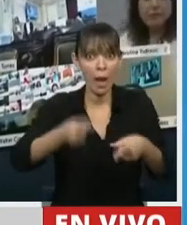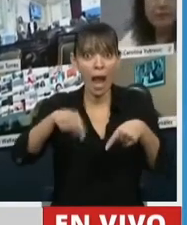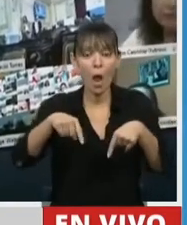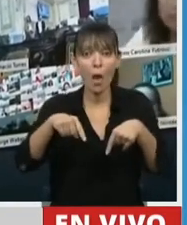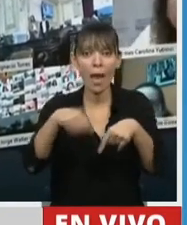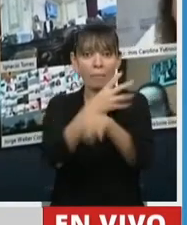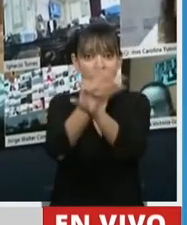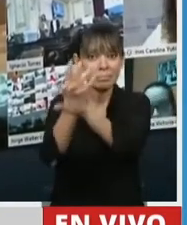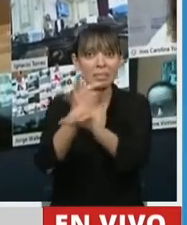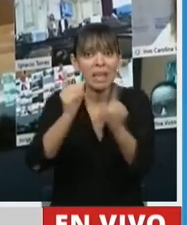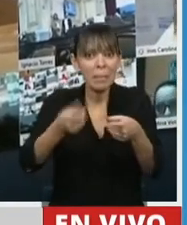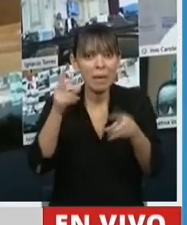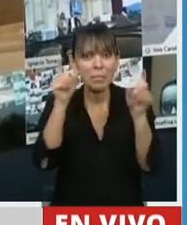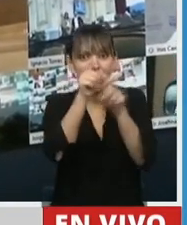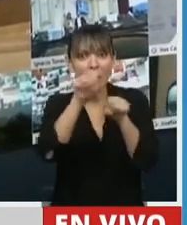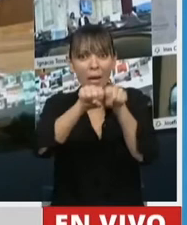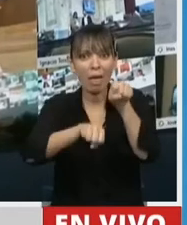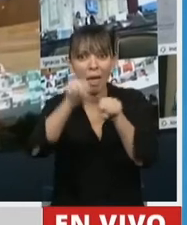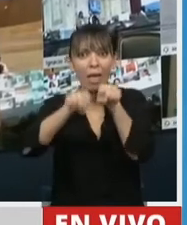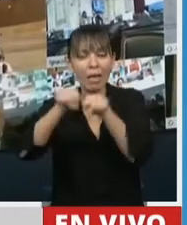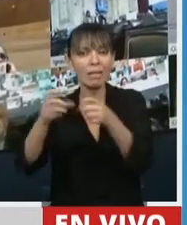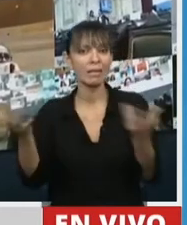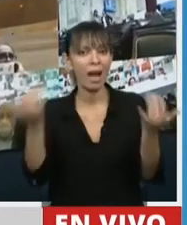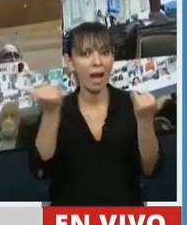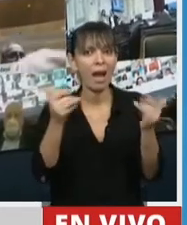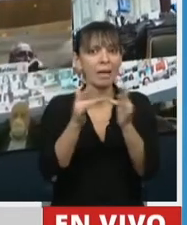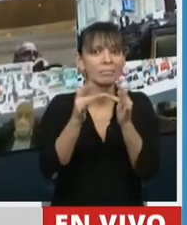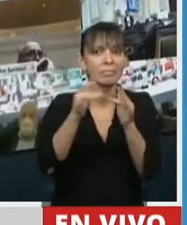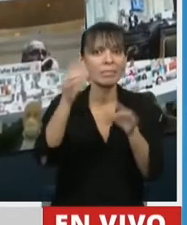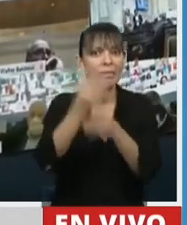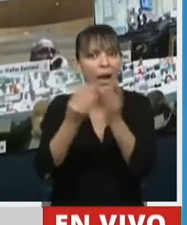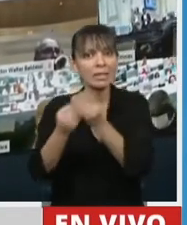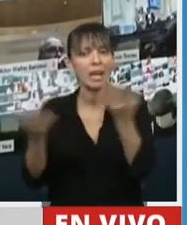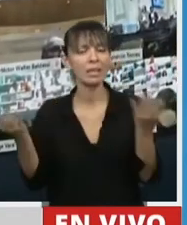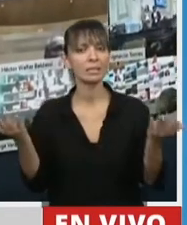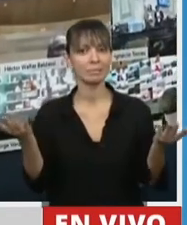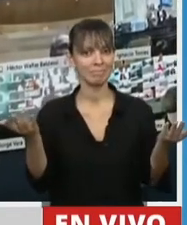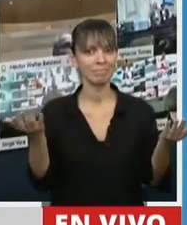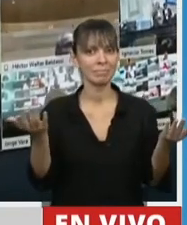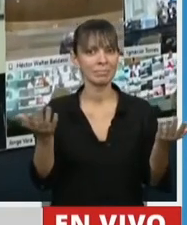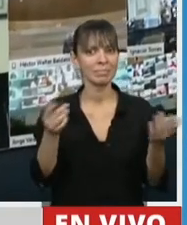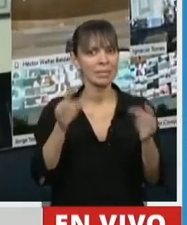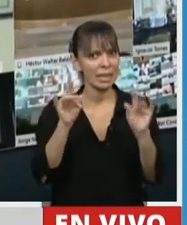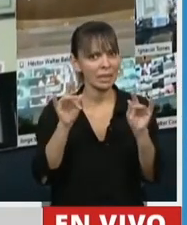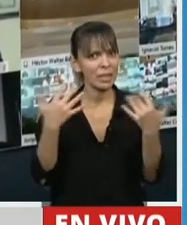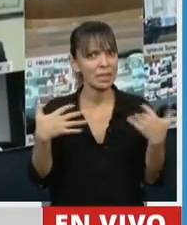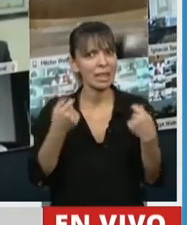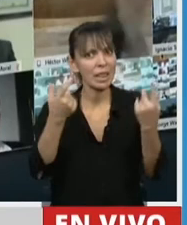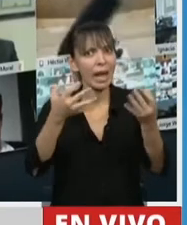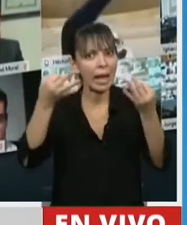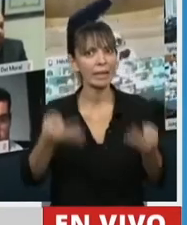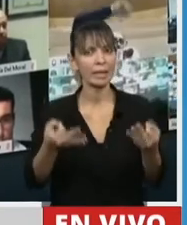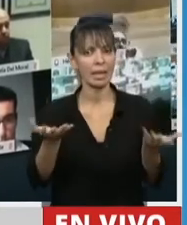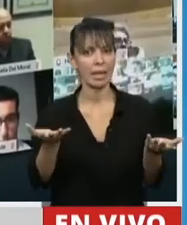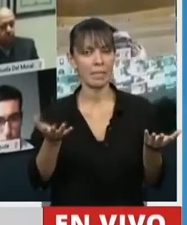voluntad para poder tener una buena conectividad y garantizar así estas sesiones. Nosotros,